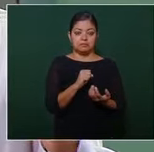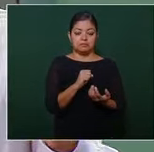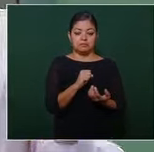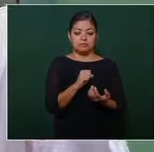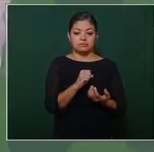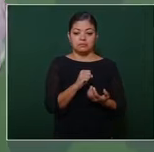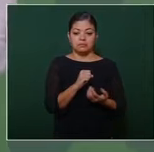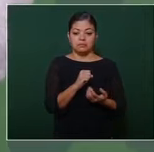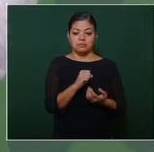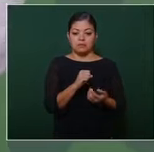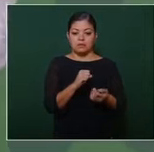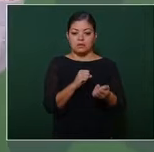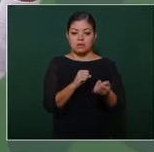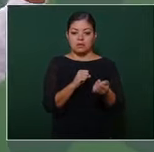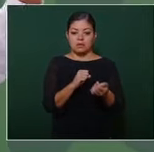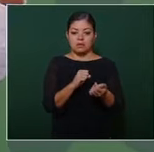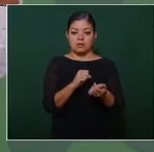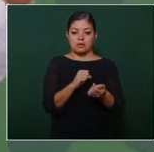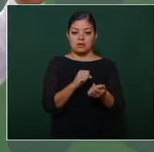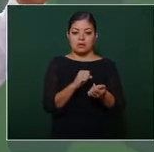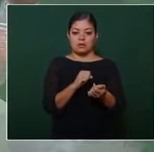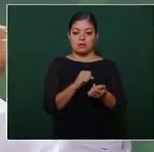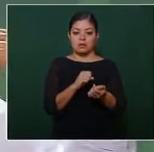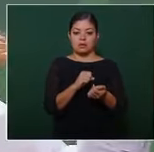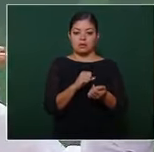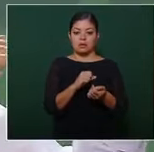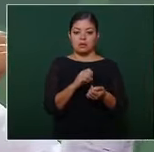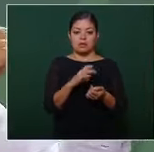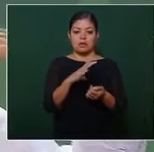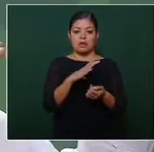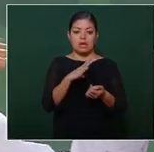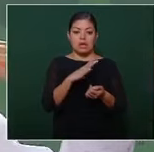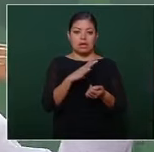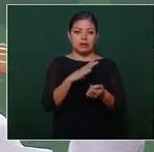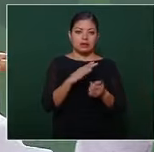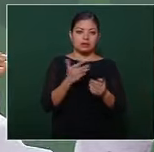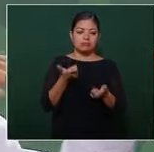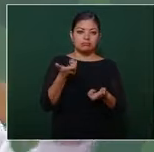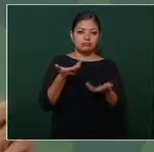salimos a mano